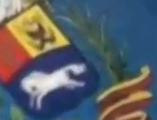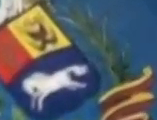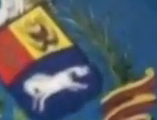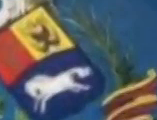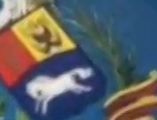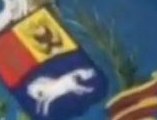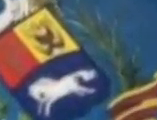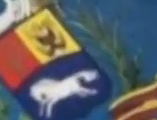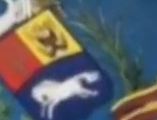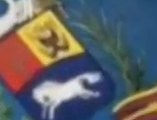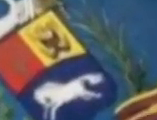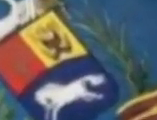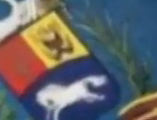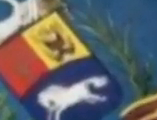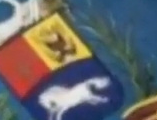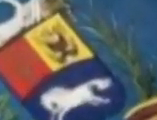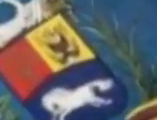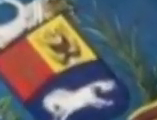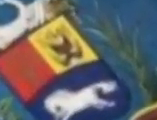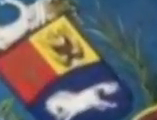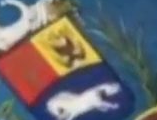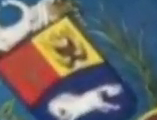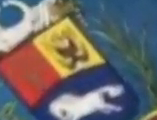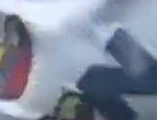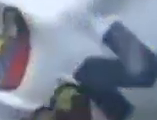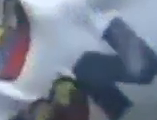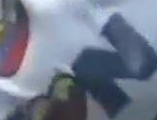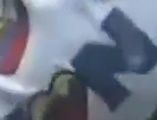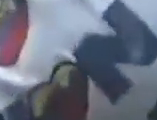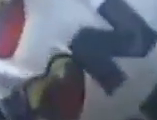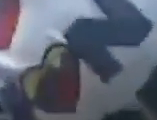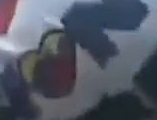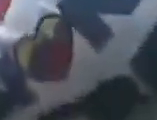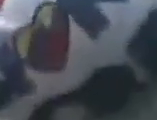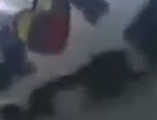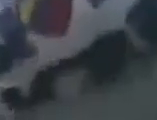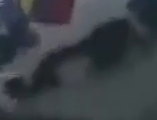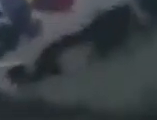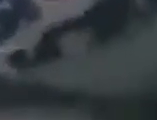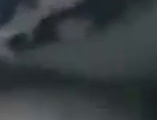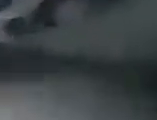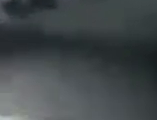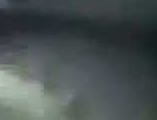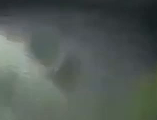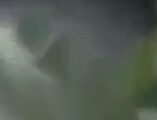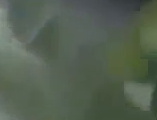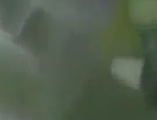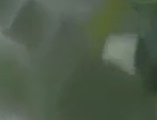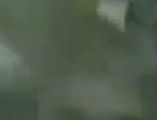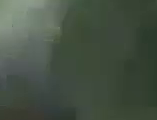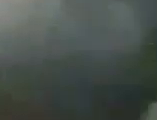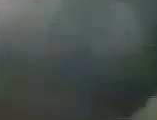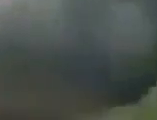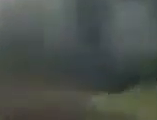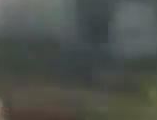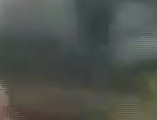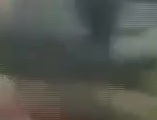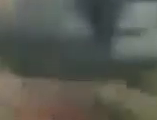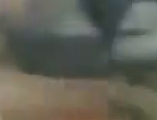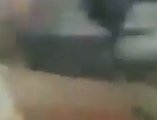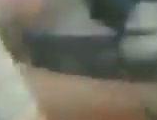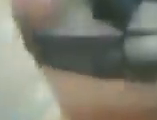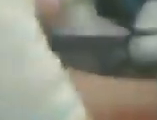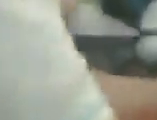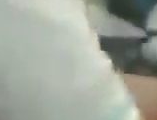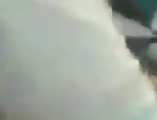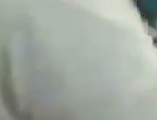educación gratuita, pertinente y de calidad para el desarrollo del potencial creativo del ser humano